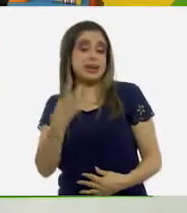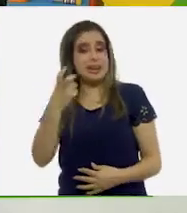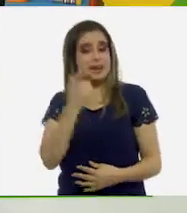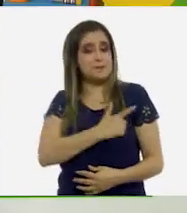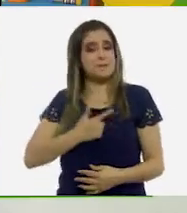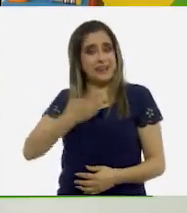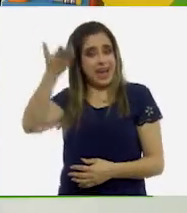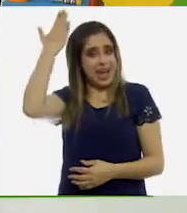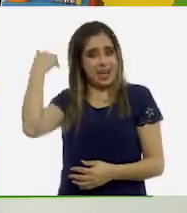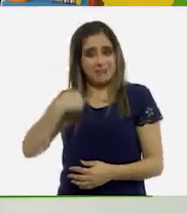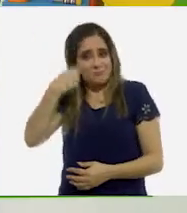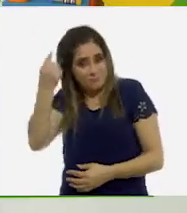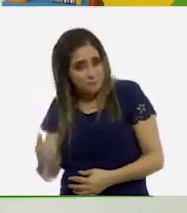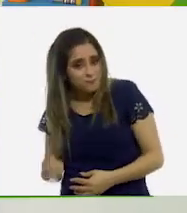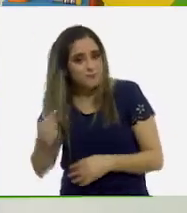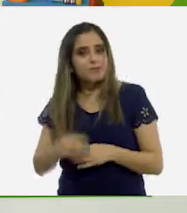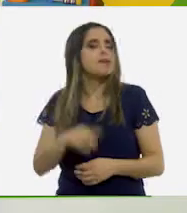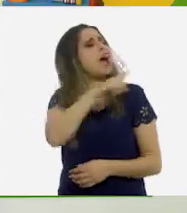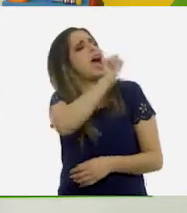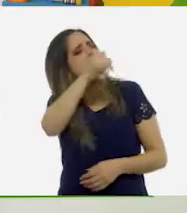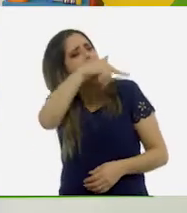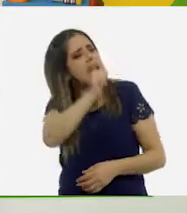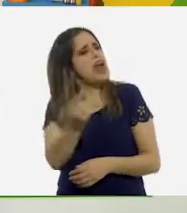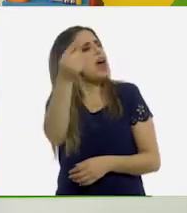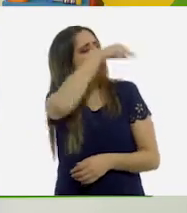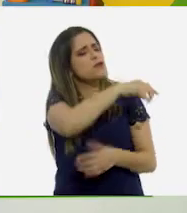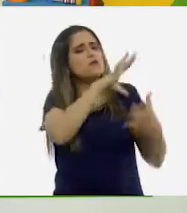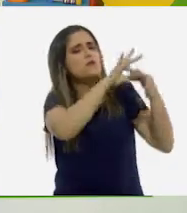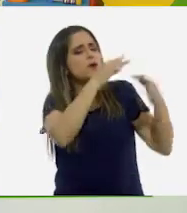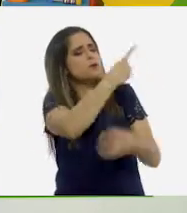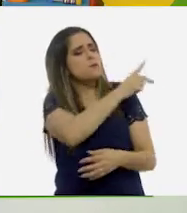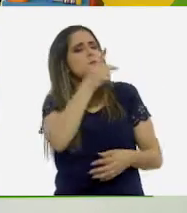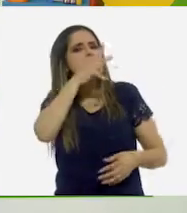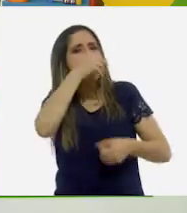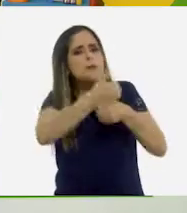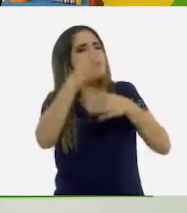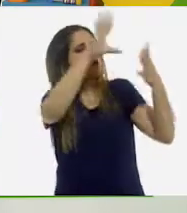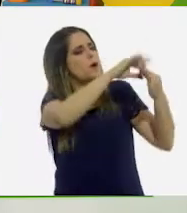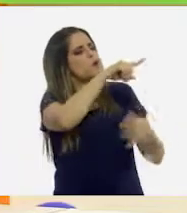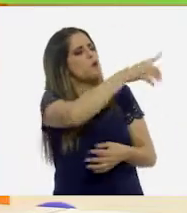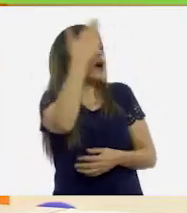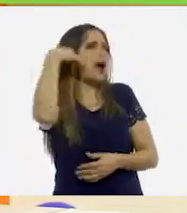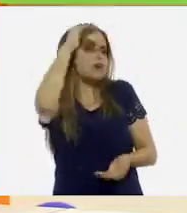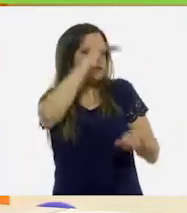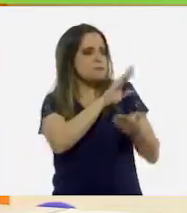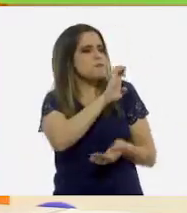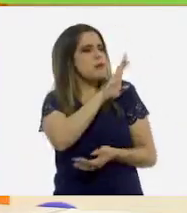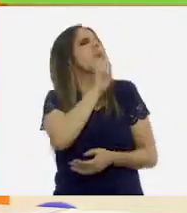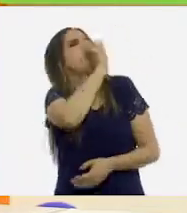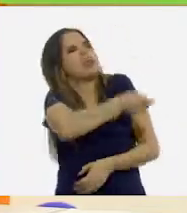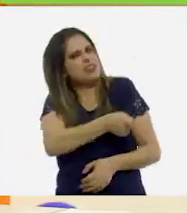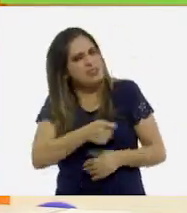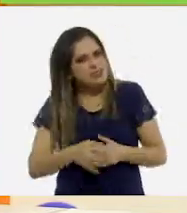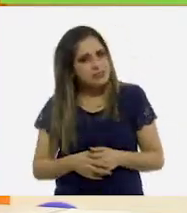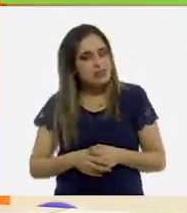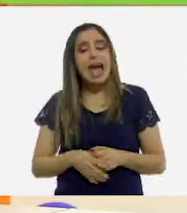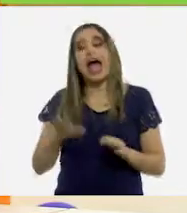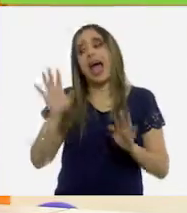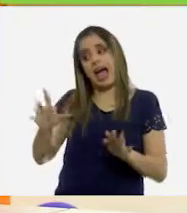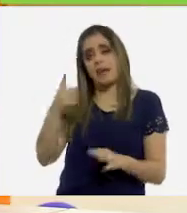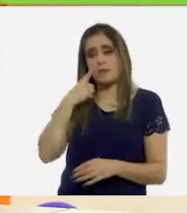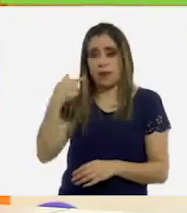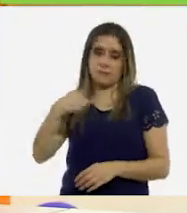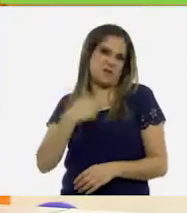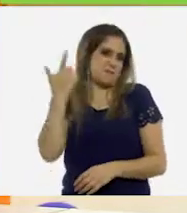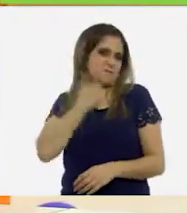Oye, Ana, ¿y a ti qué te han platicado tus familiares de cuando eras bebé? Cuéntanos. Pues fíjense que a mí no me